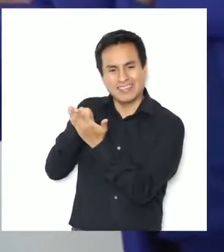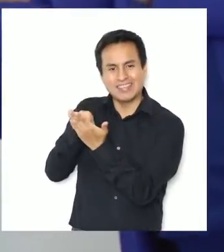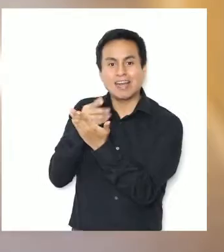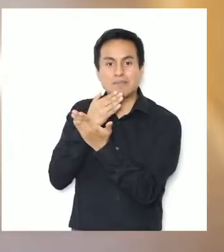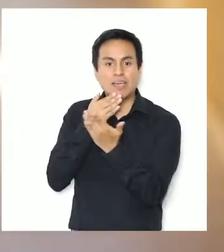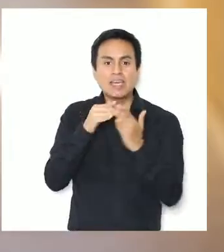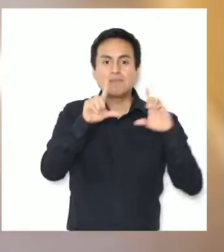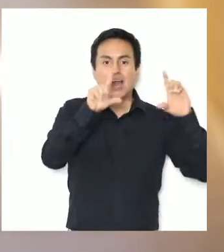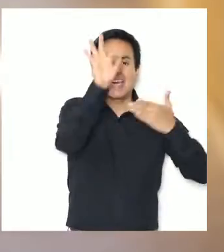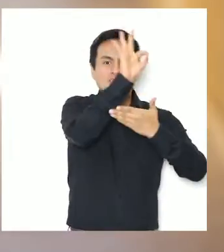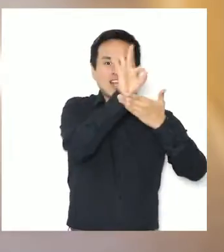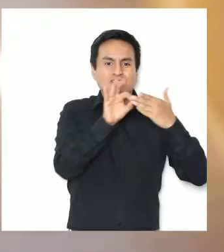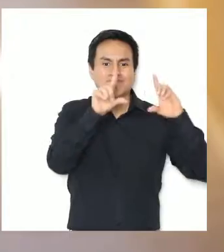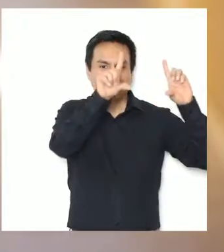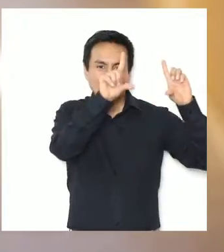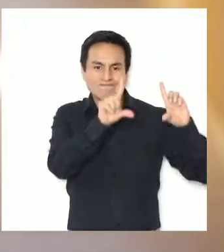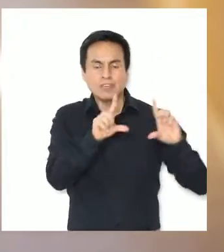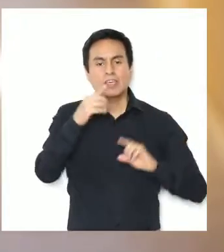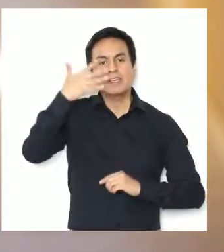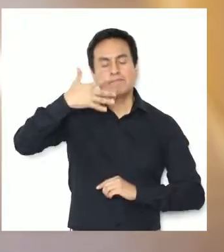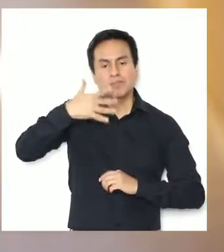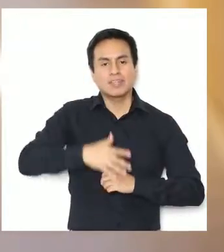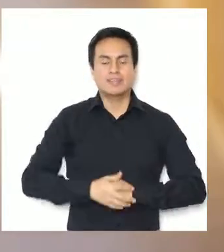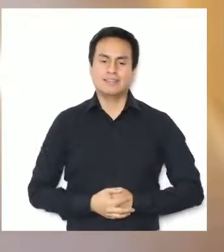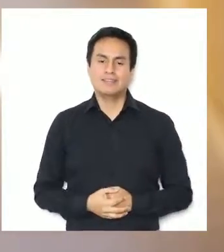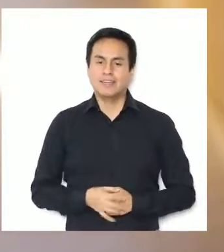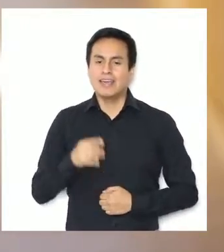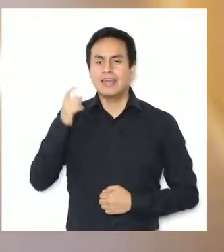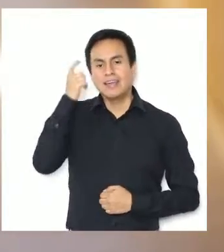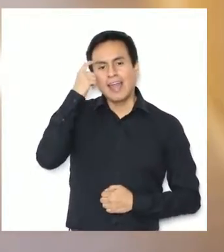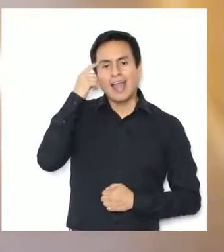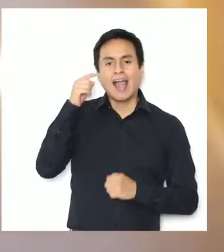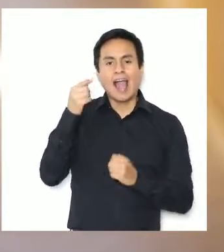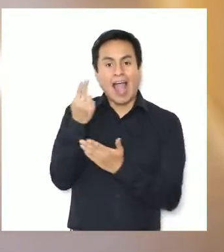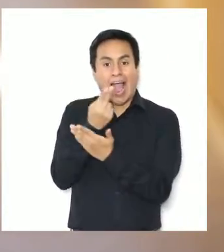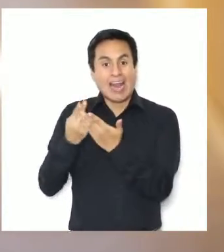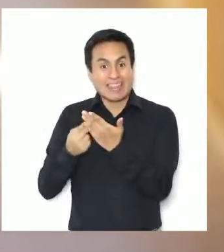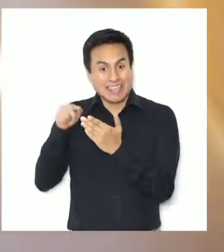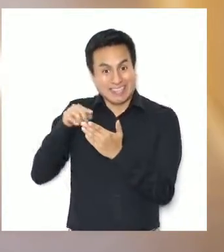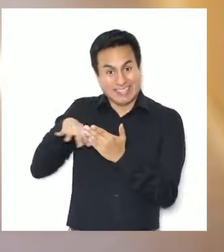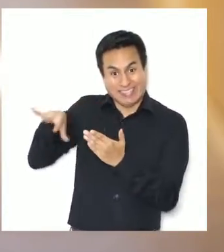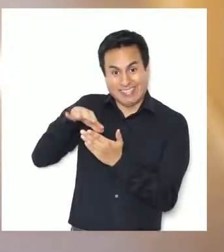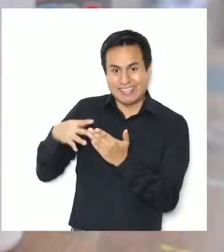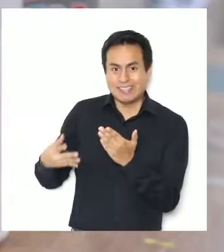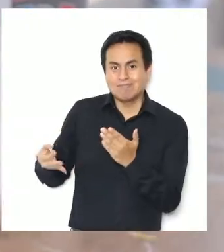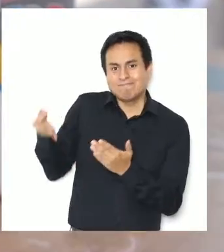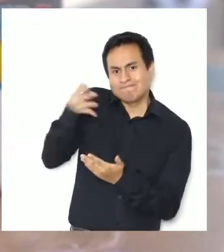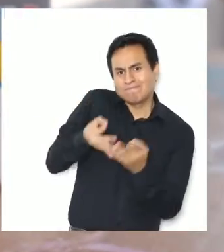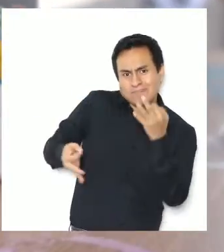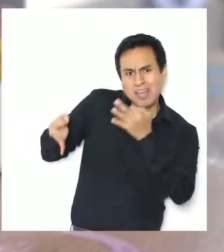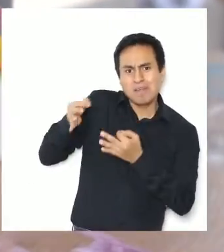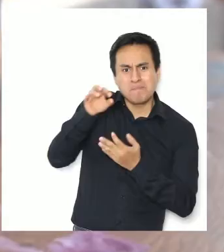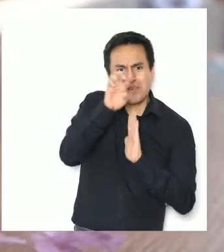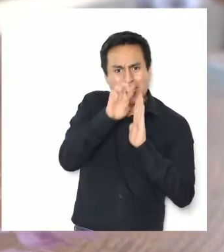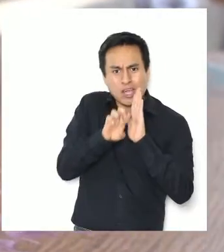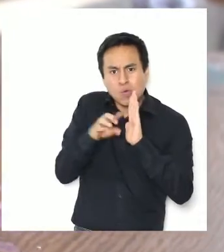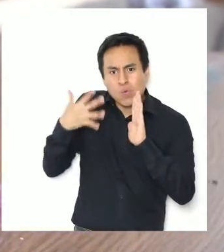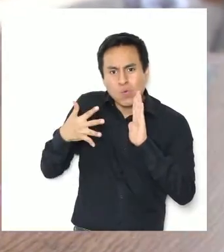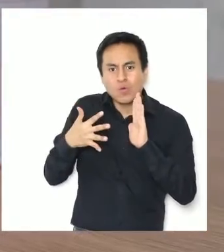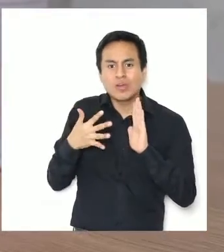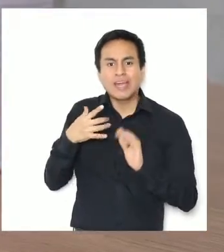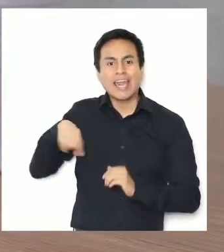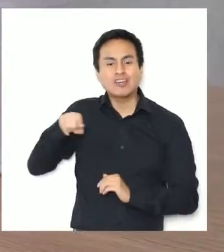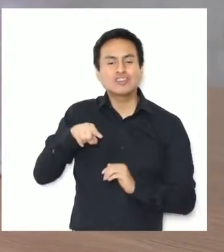que es la literatura, pero la imagen, la ilustración es muy importante. Por eso el área de artes tiene mucho que decir en este proyecto,